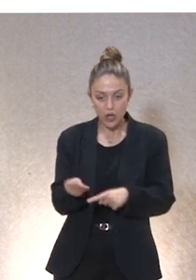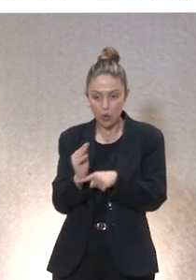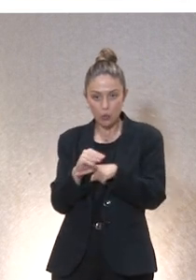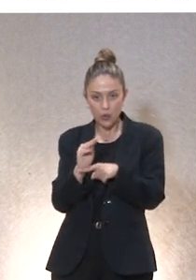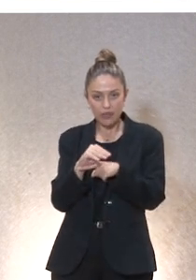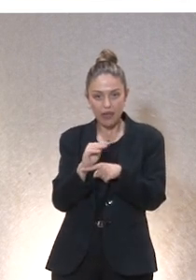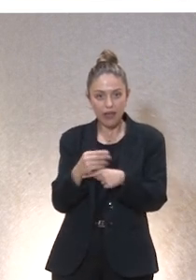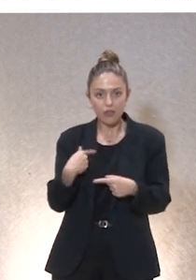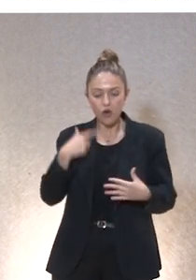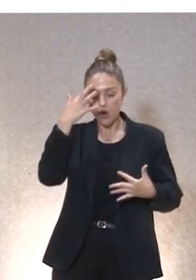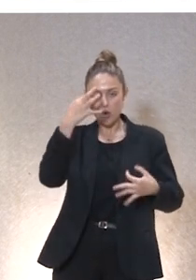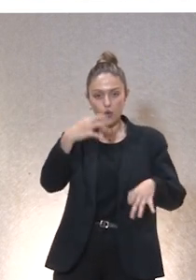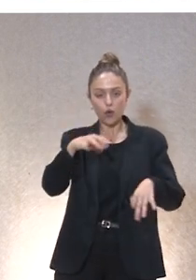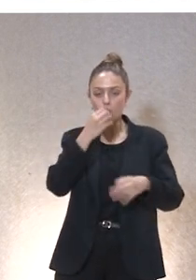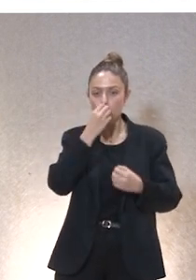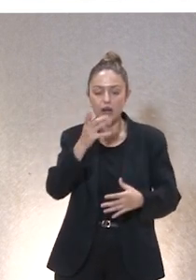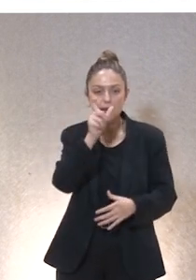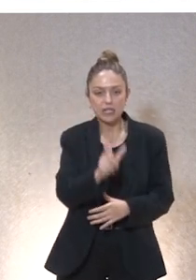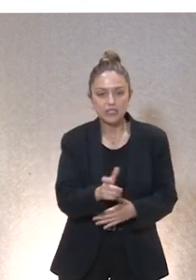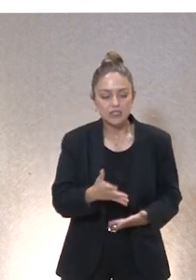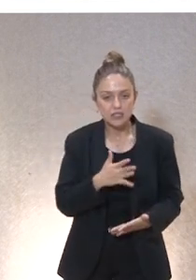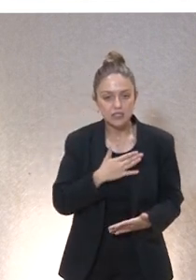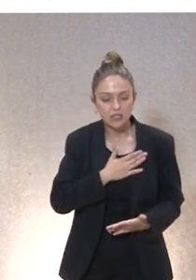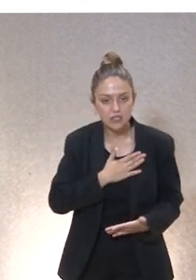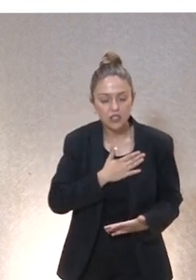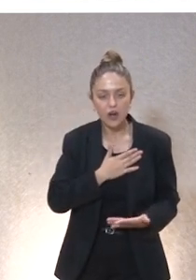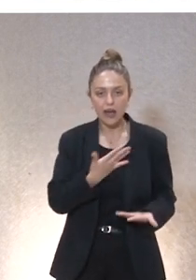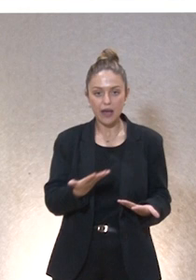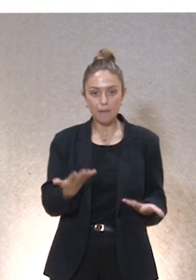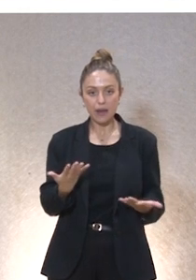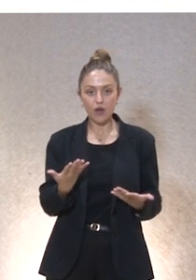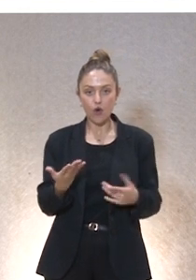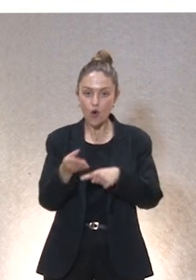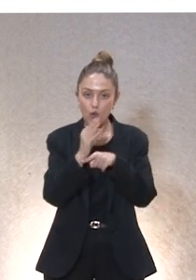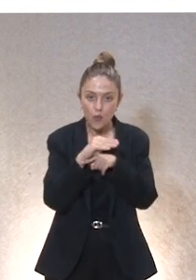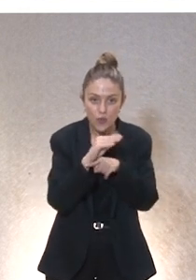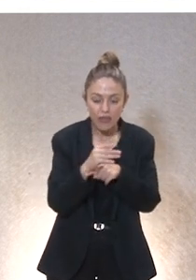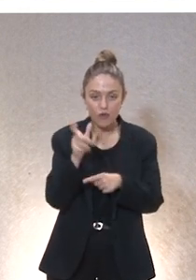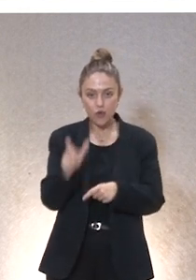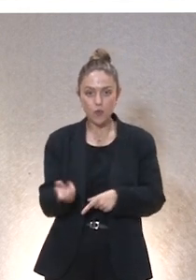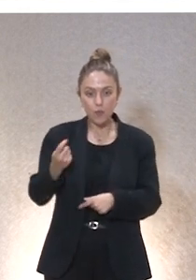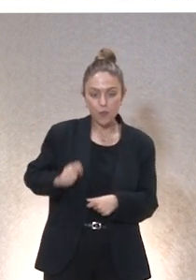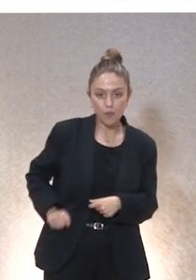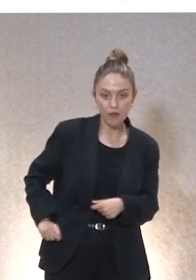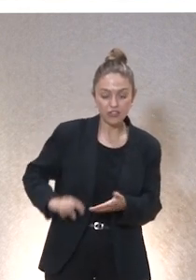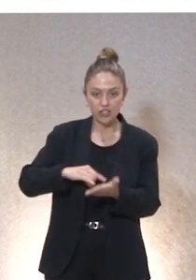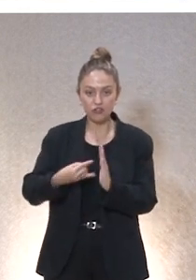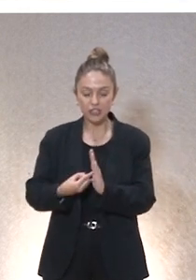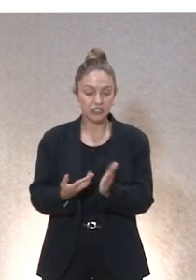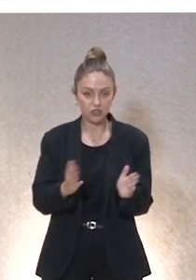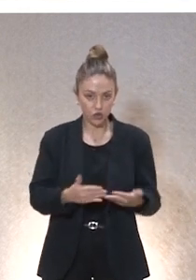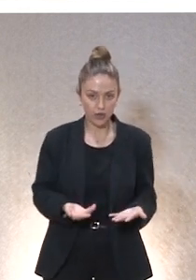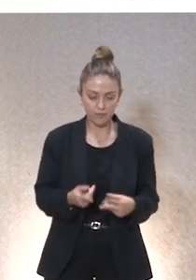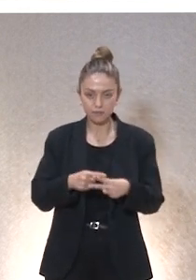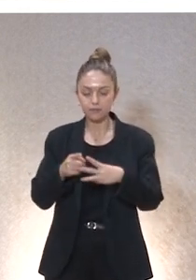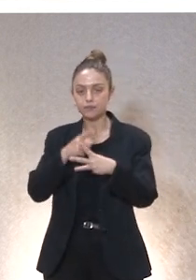inmediato ingenuo de buena persona de un santo pero el cuidado de un santo y el cuidado de un profesional y un técnico no es lo mismo segundo